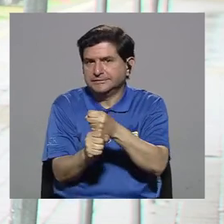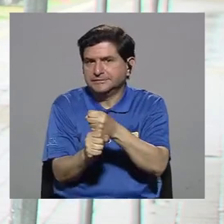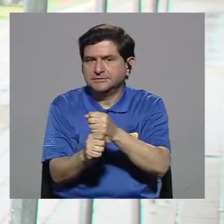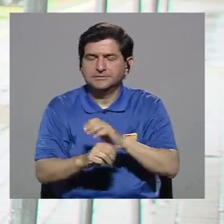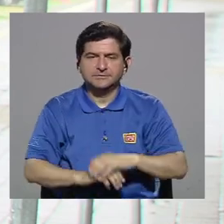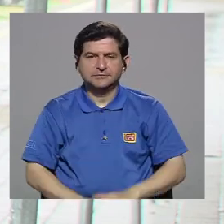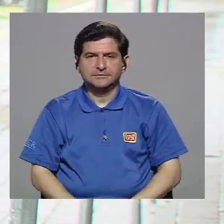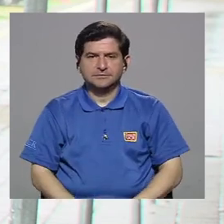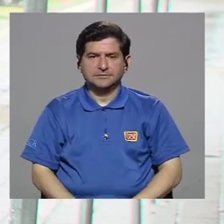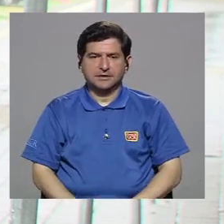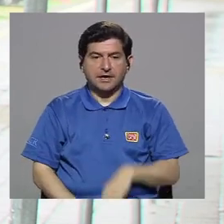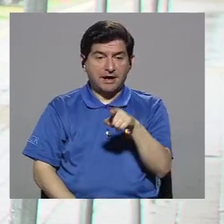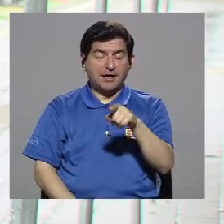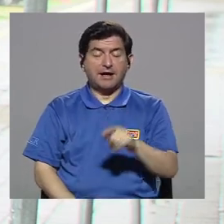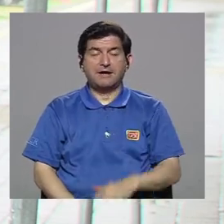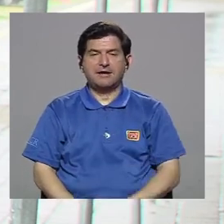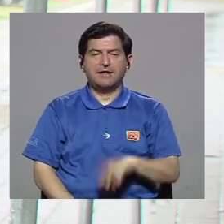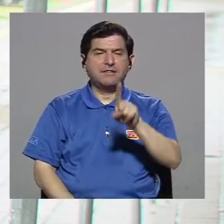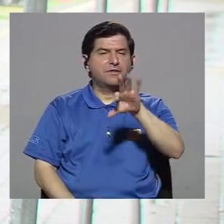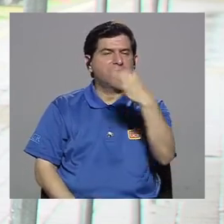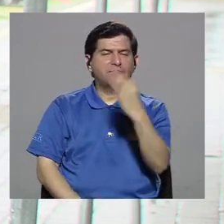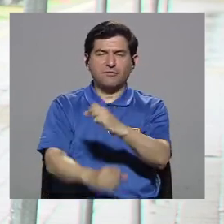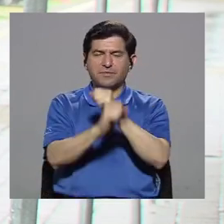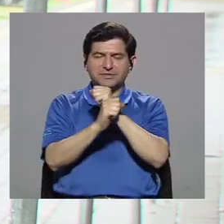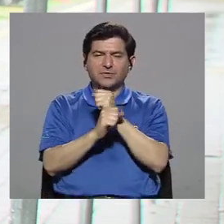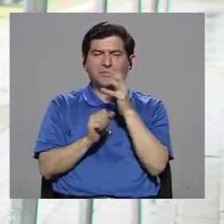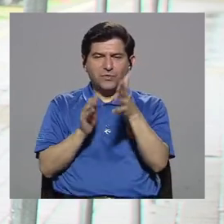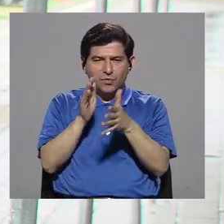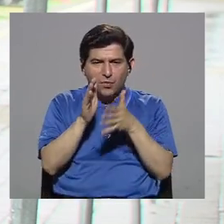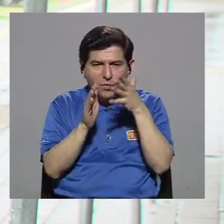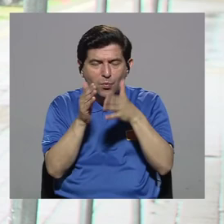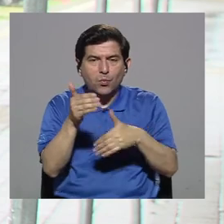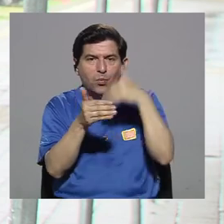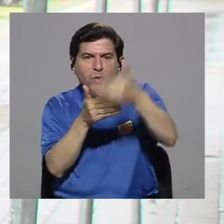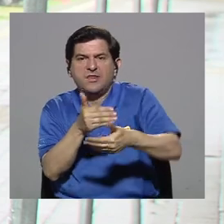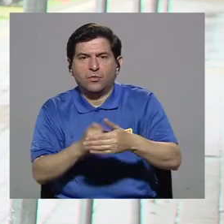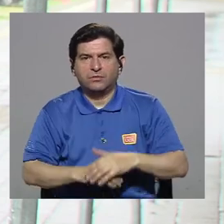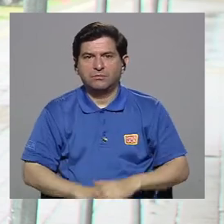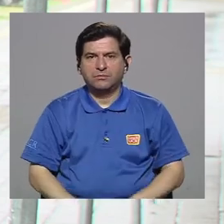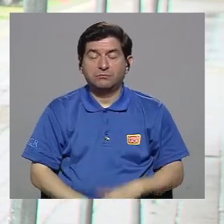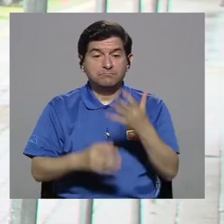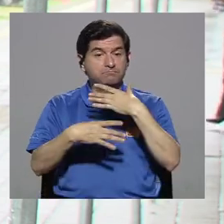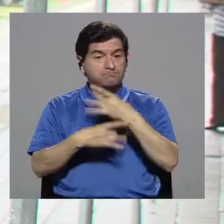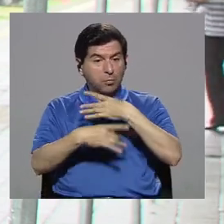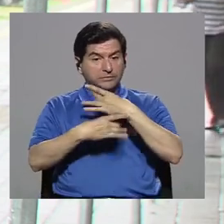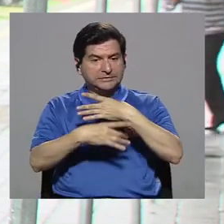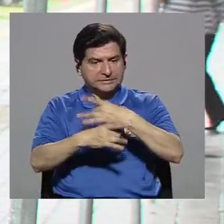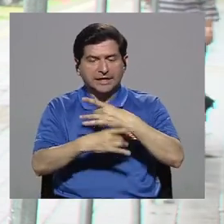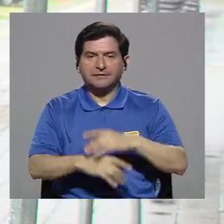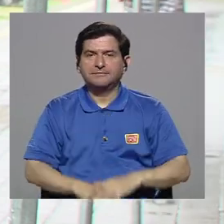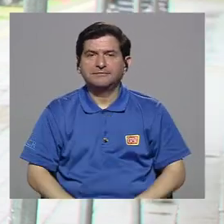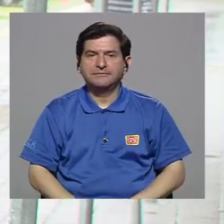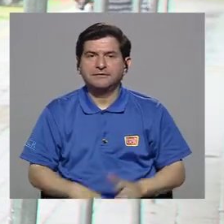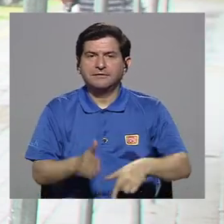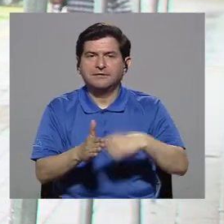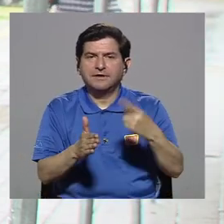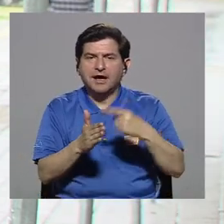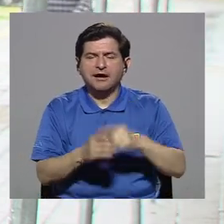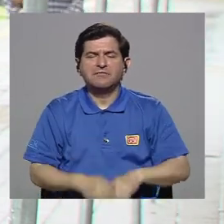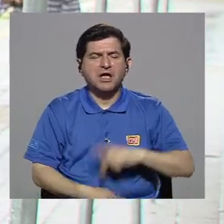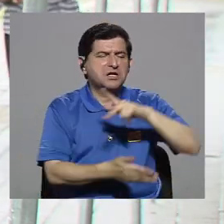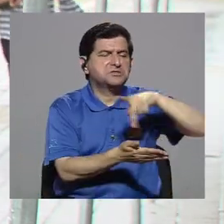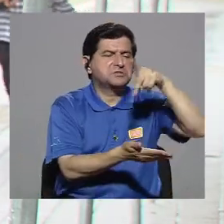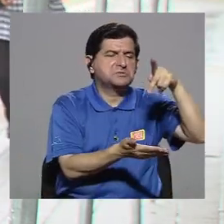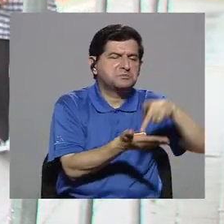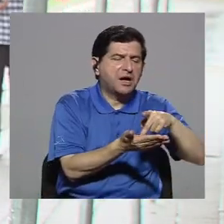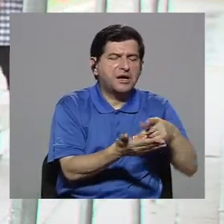se va a asegurar de alguna manera que se cuiden posteriormente. Y esto es bien interesante porque a veces se hacen parques o se hacen